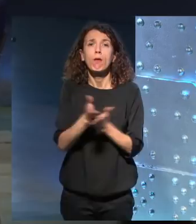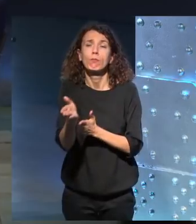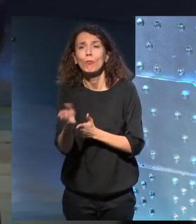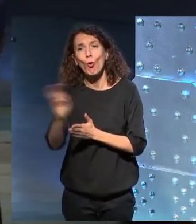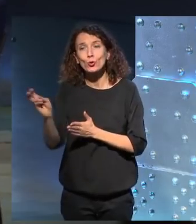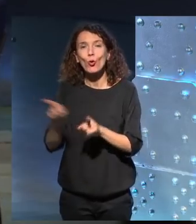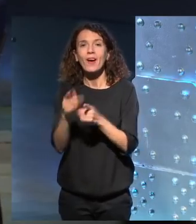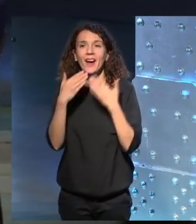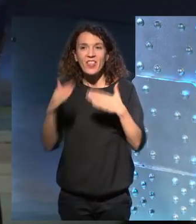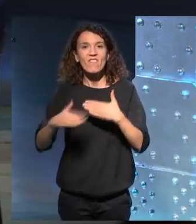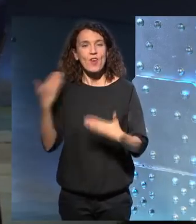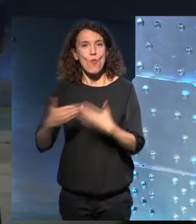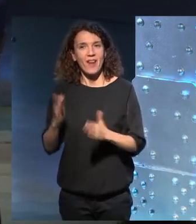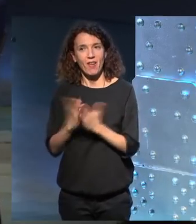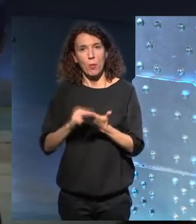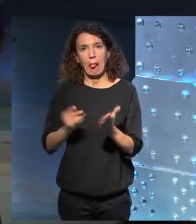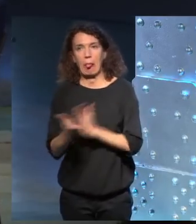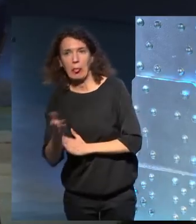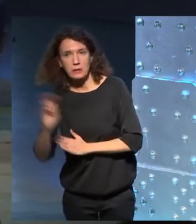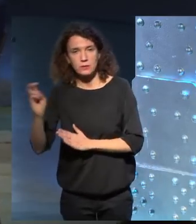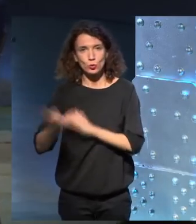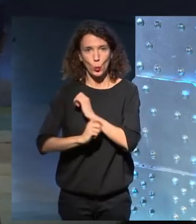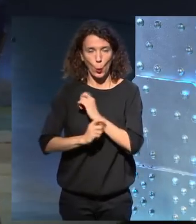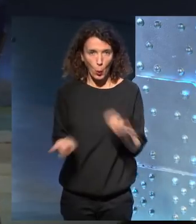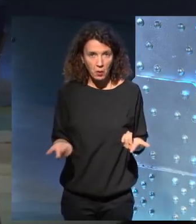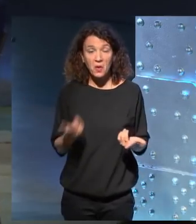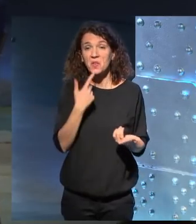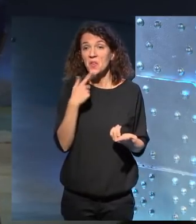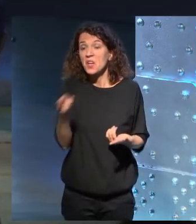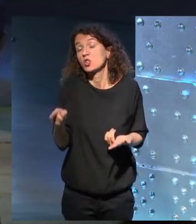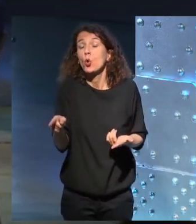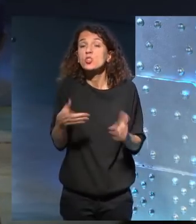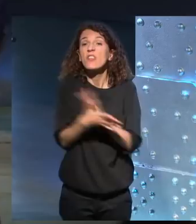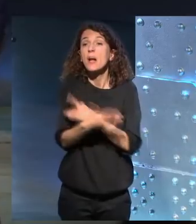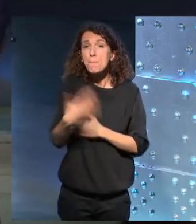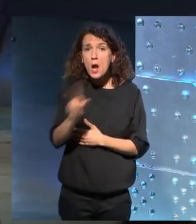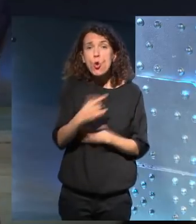vanguardia, hacerlo todo mal y decir, no, ese de, por bien nuevo.